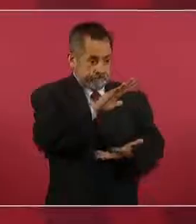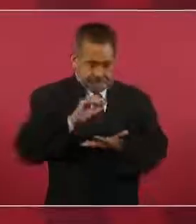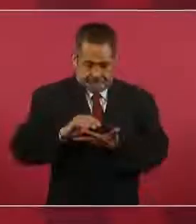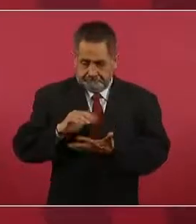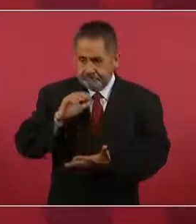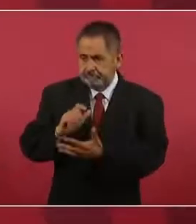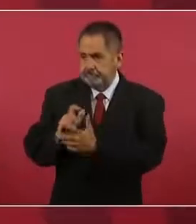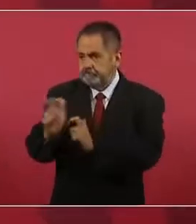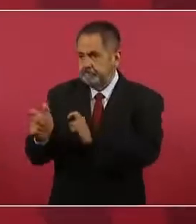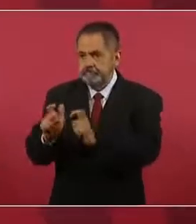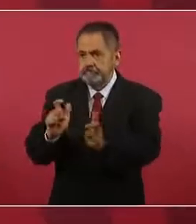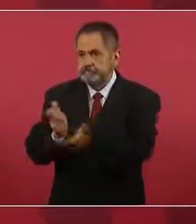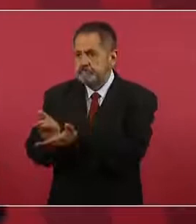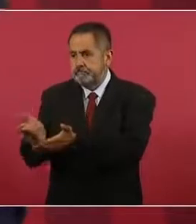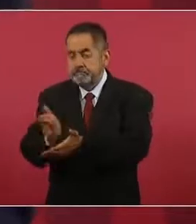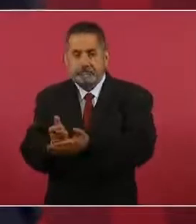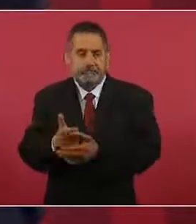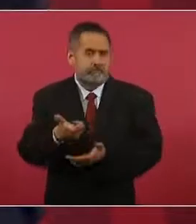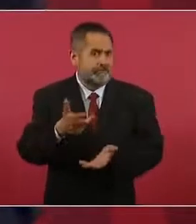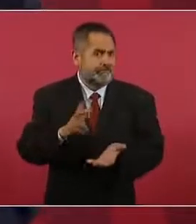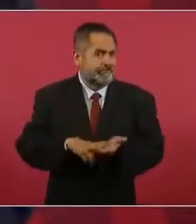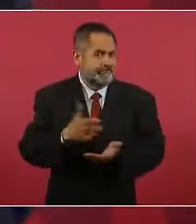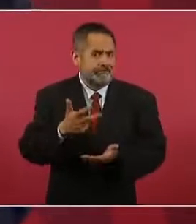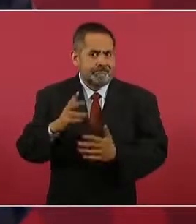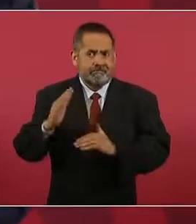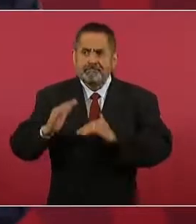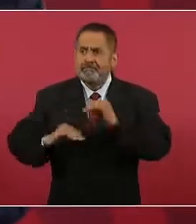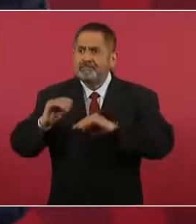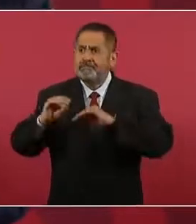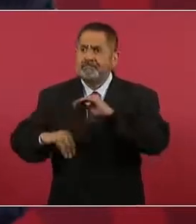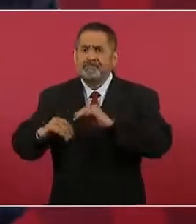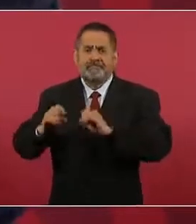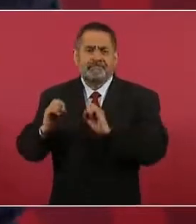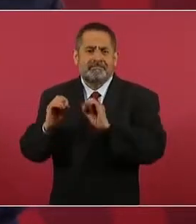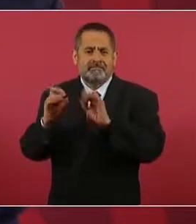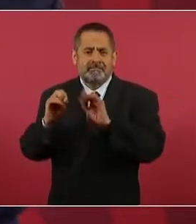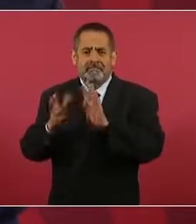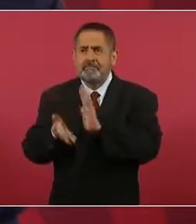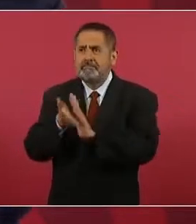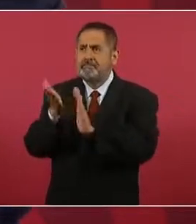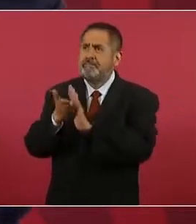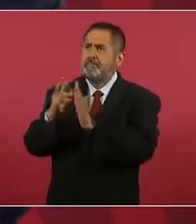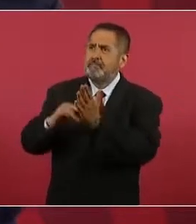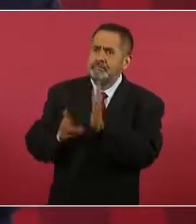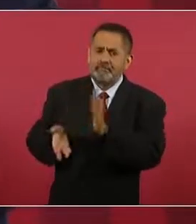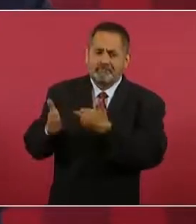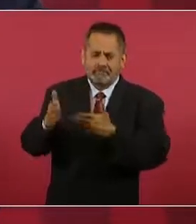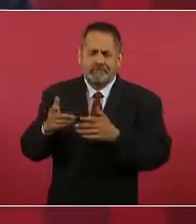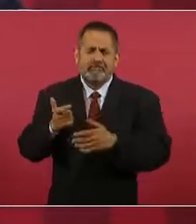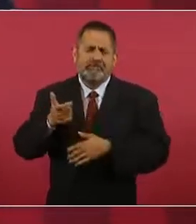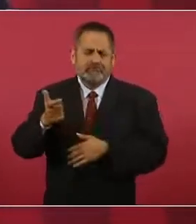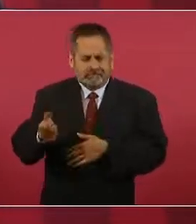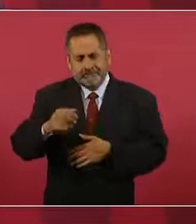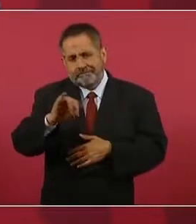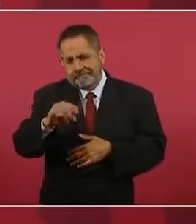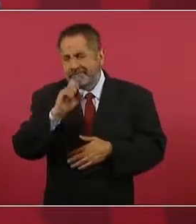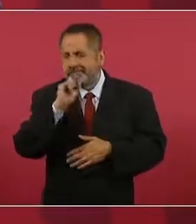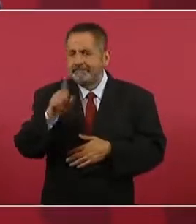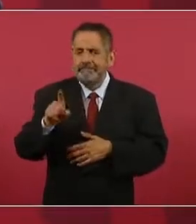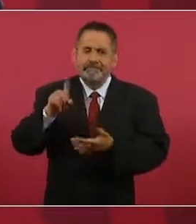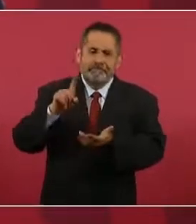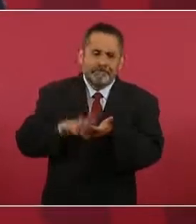cuesta poner las sucursales, no sólo es dinero, las sucursales